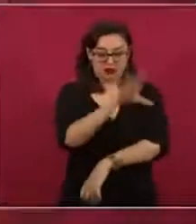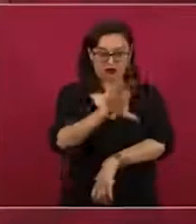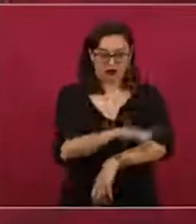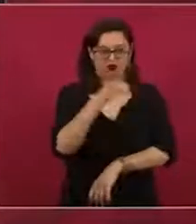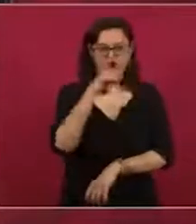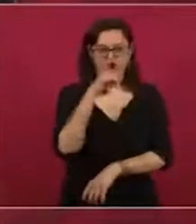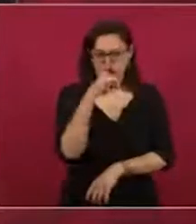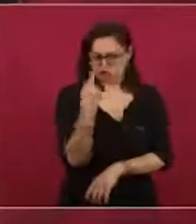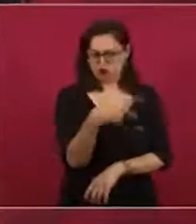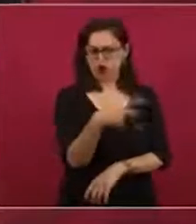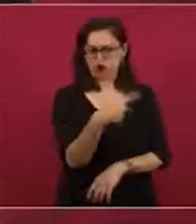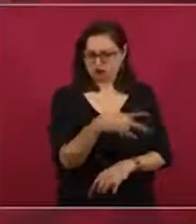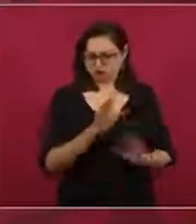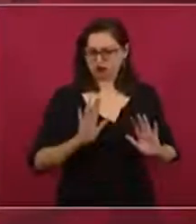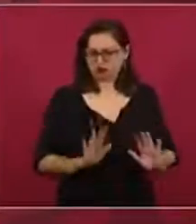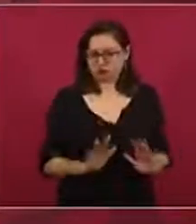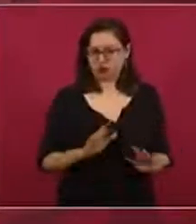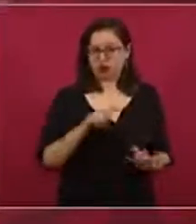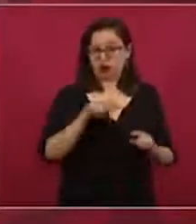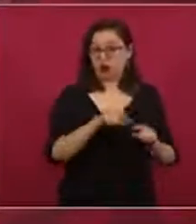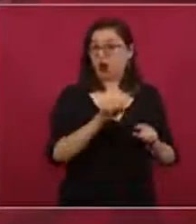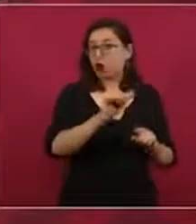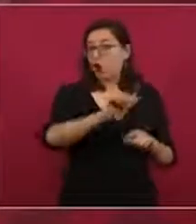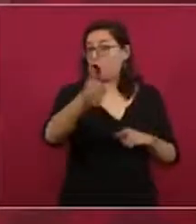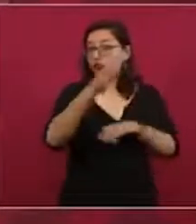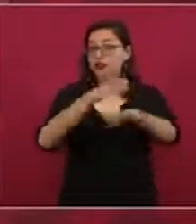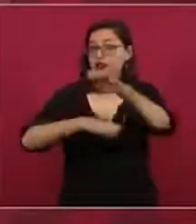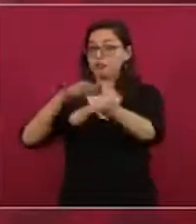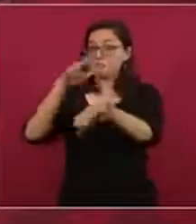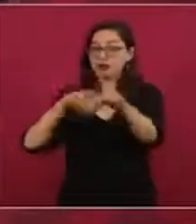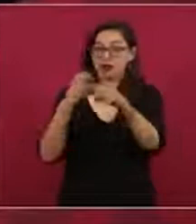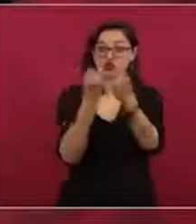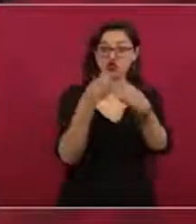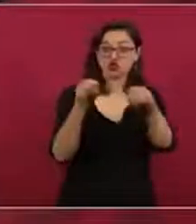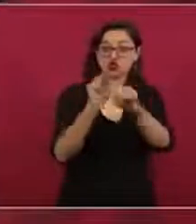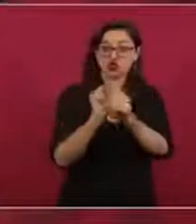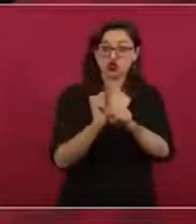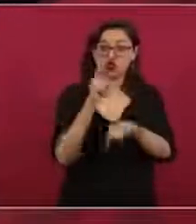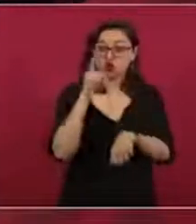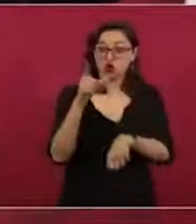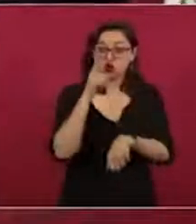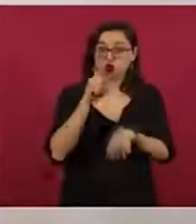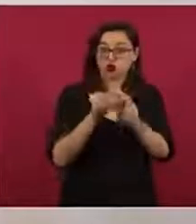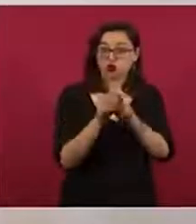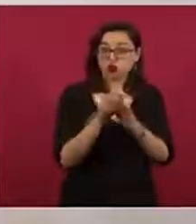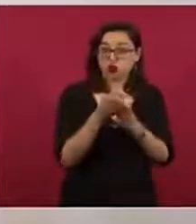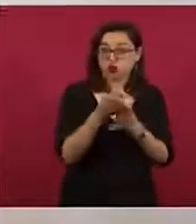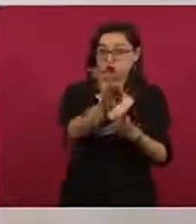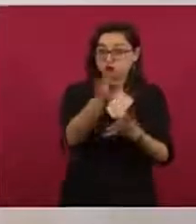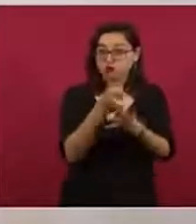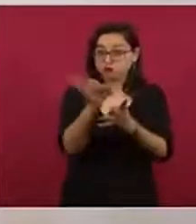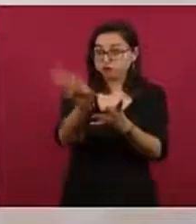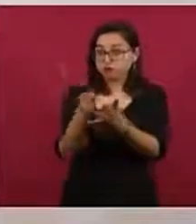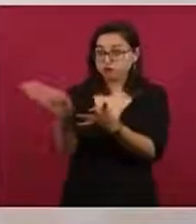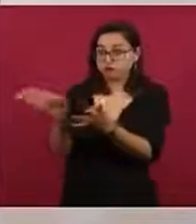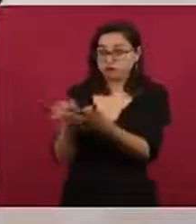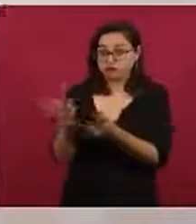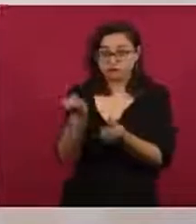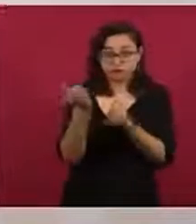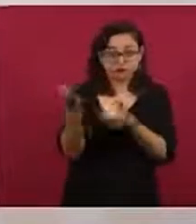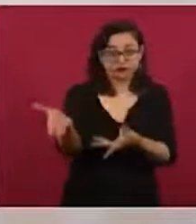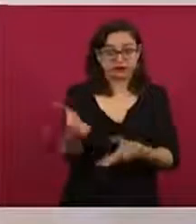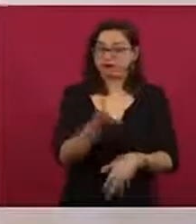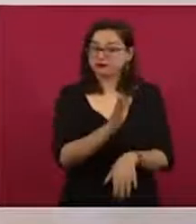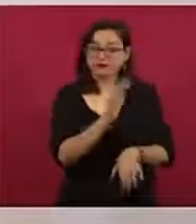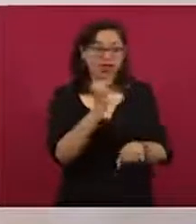Entonces, es primero hablar con los generadores,